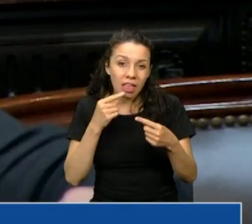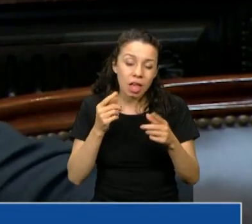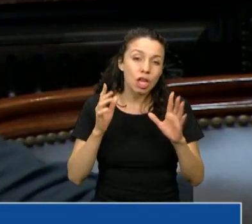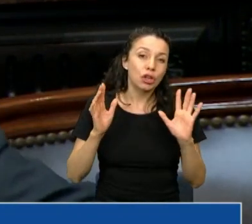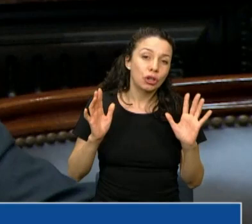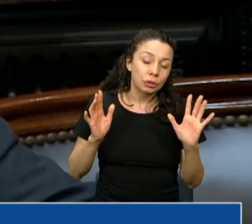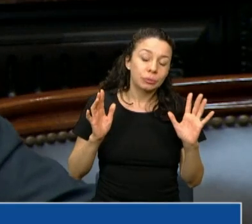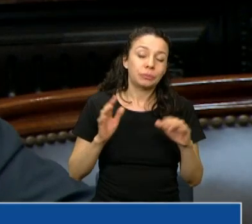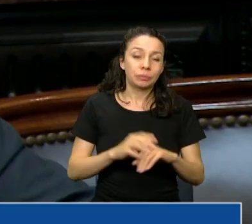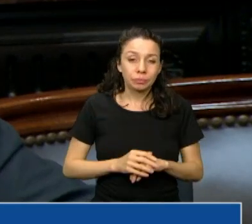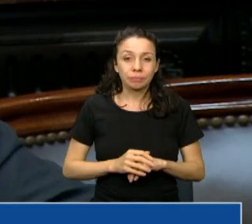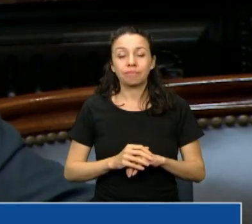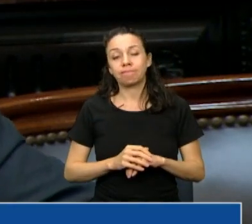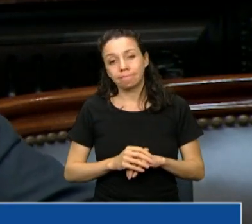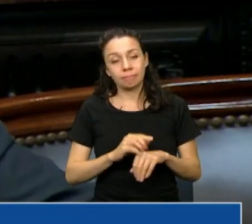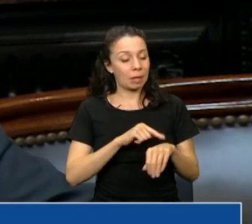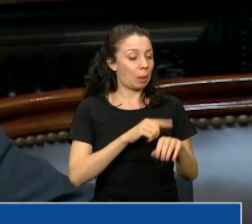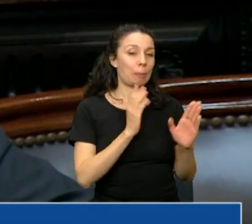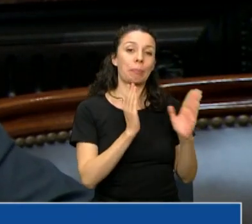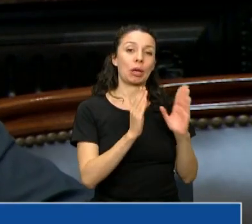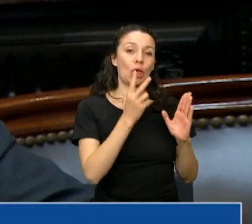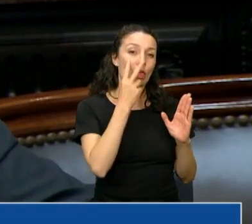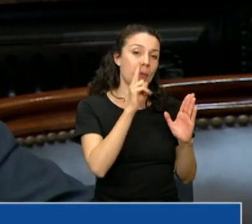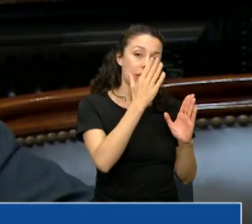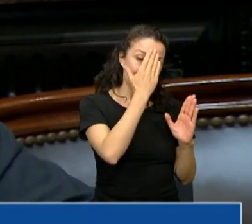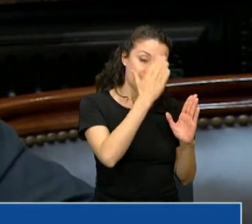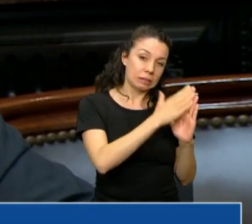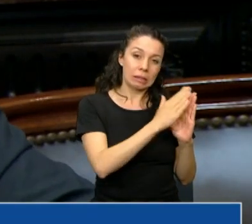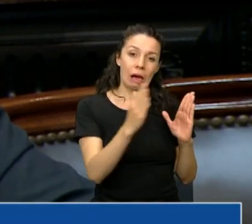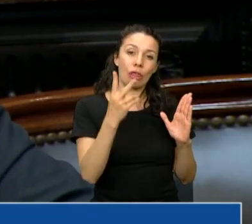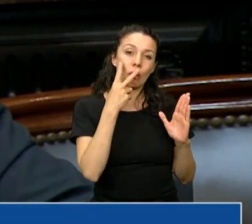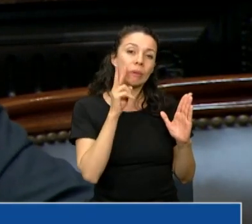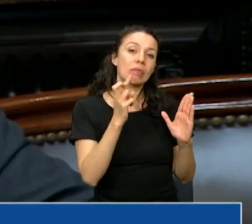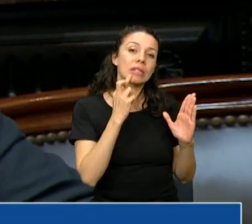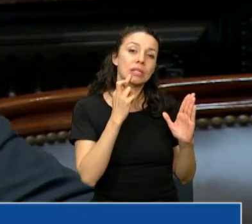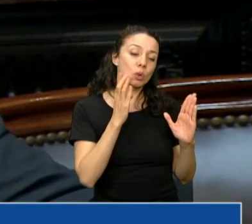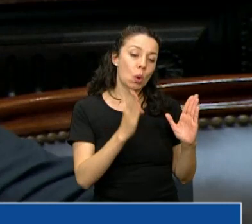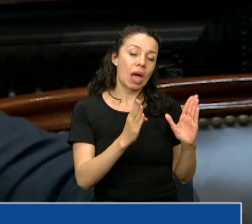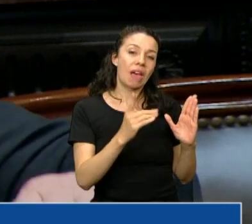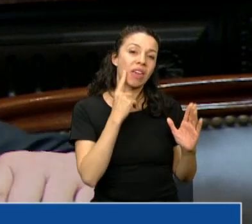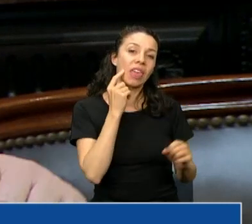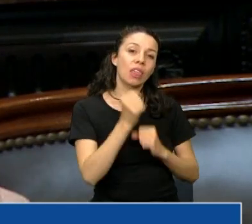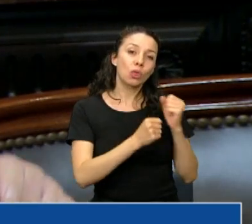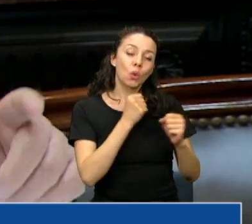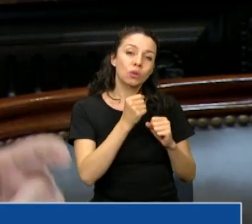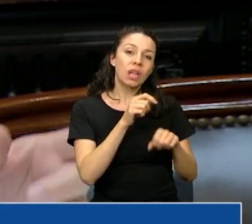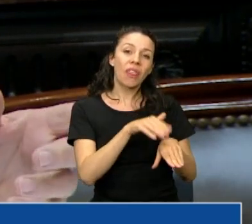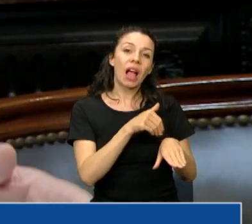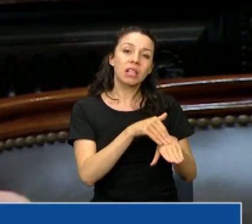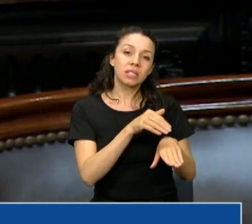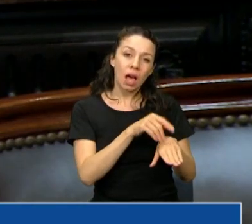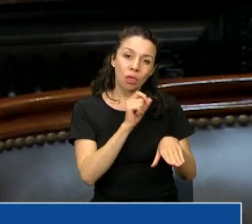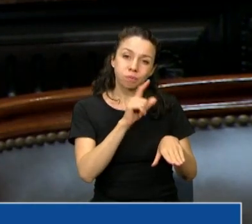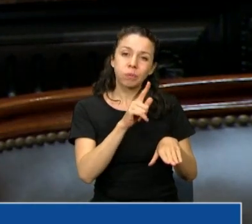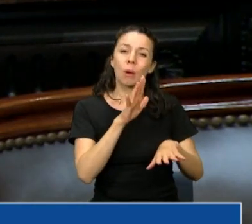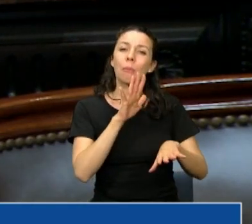mientras en el periodo 2015-2019 esta industria del calzado, que es mano de